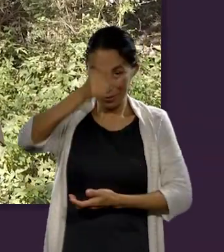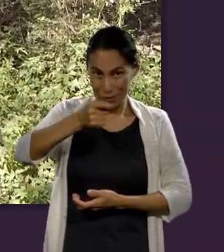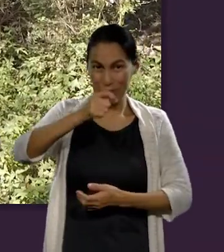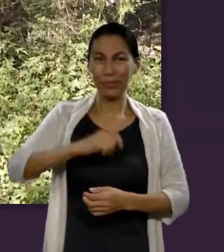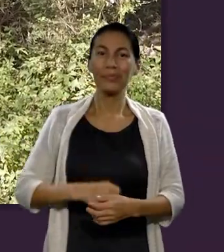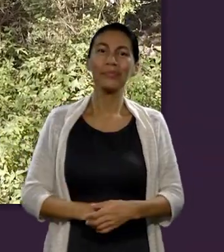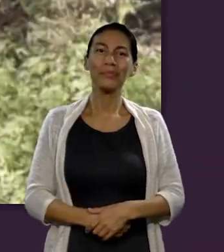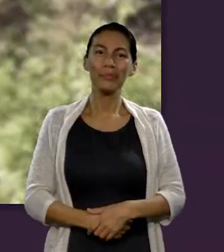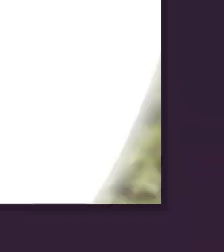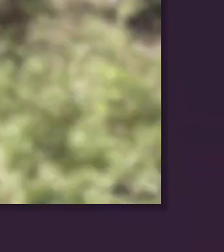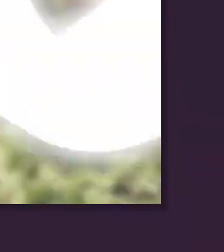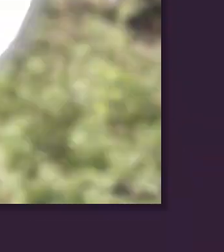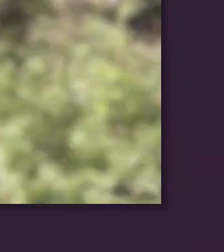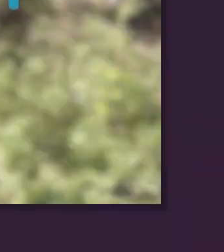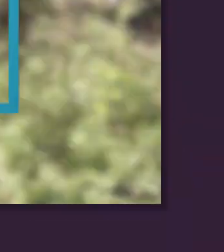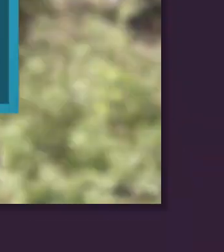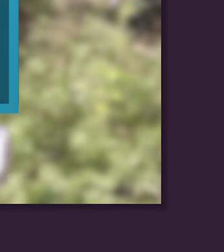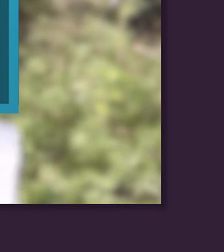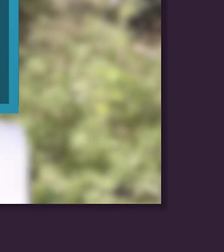bendita esperanza.